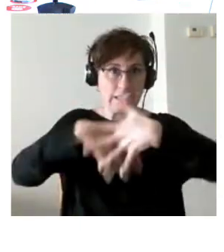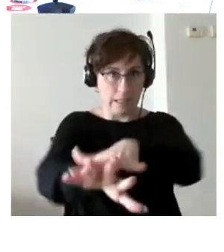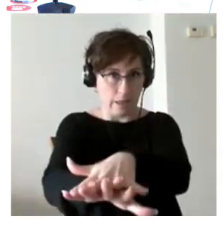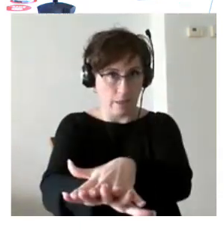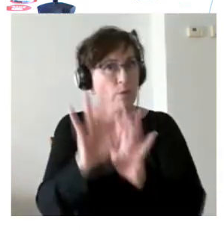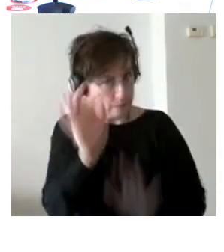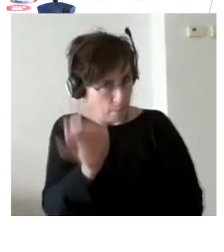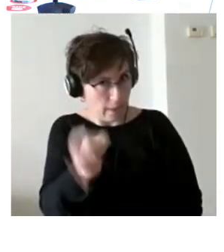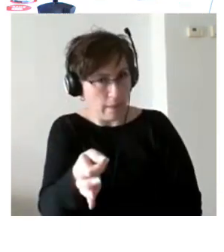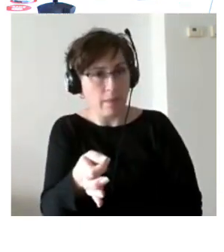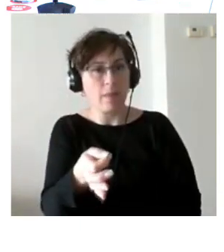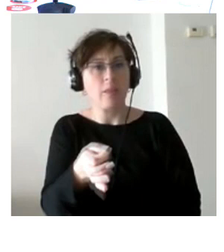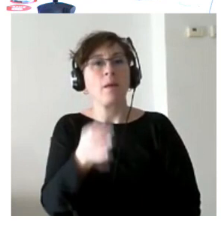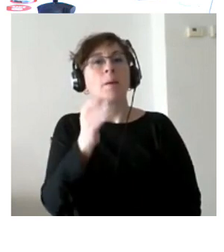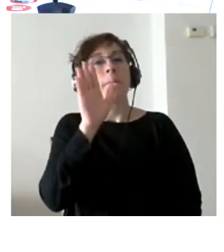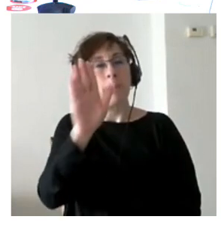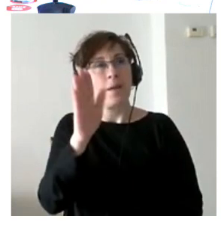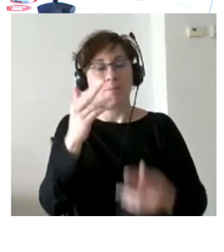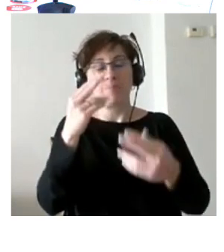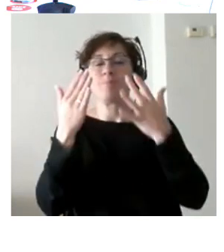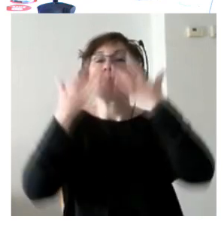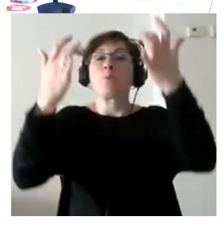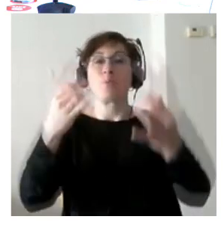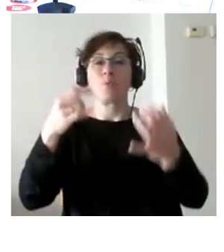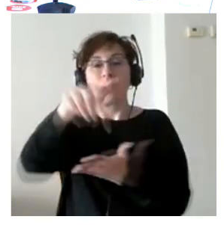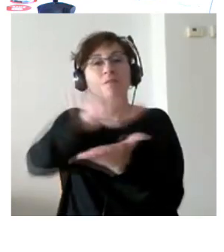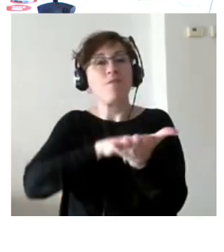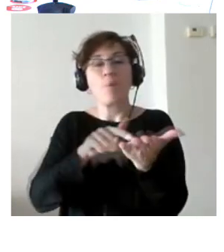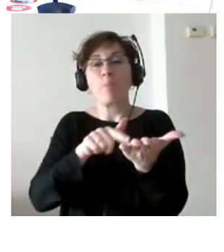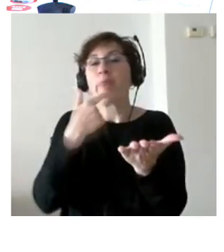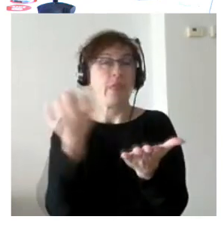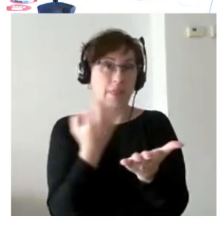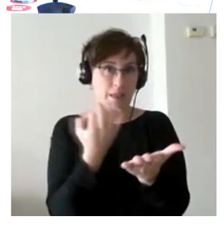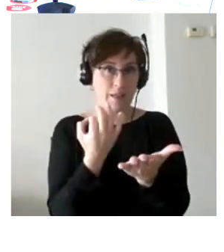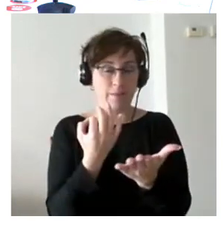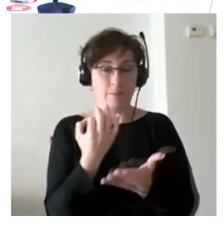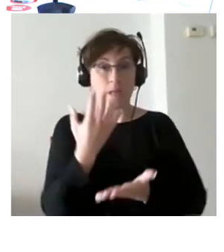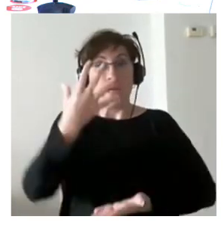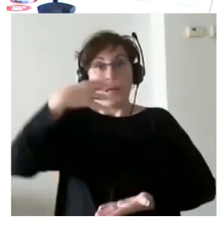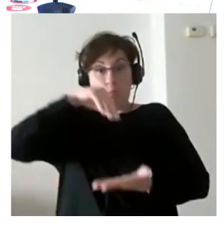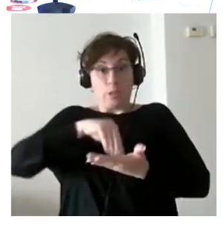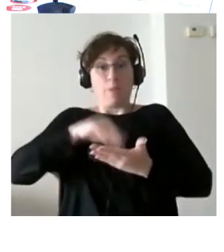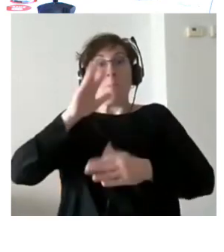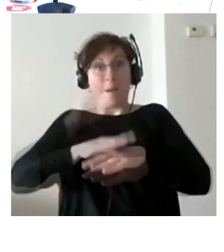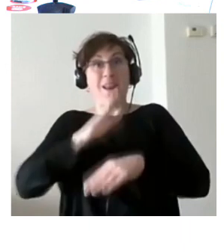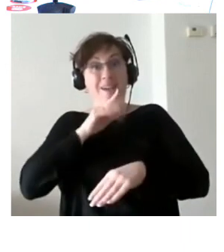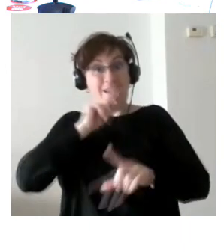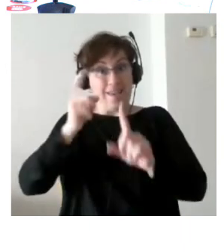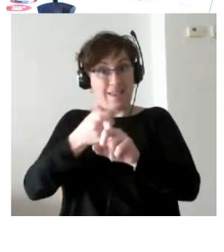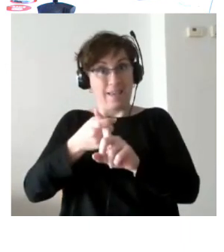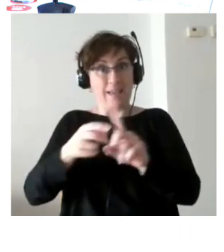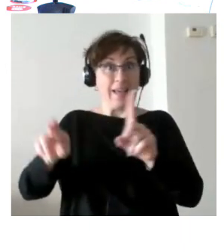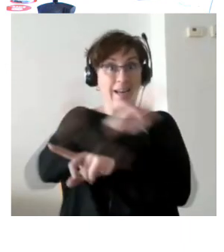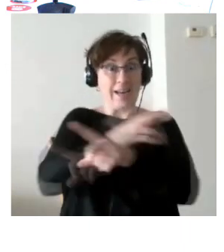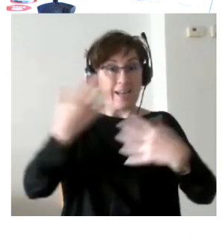establecía y evidenciaba este informe que muchas veces los mecanismos que hay para la reeducación y la reinserción no